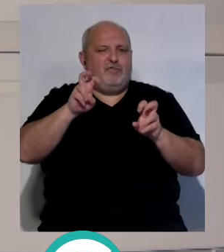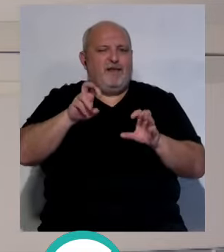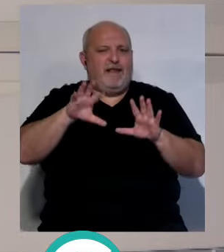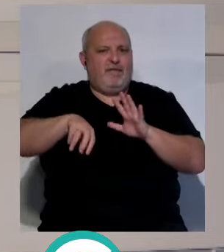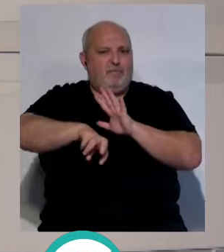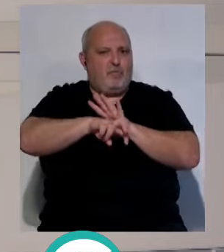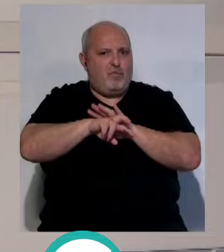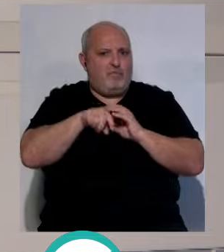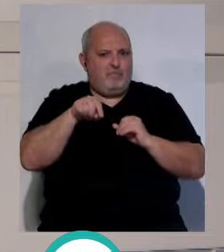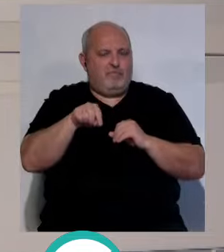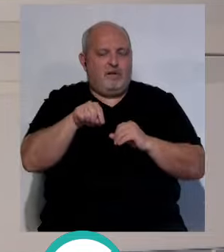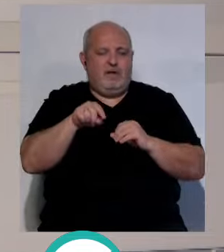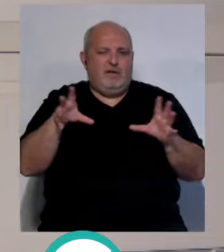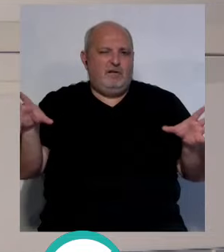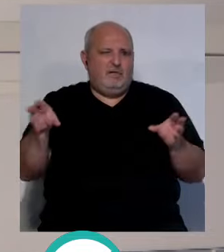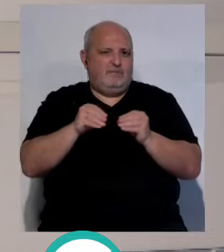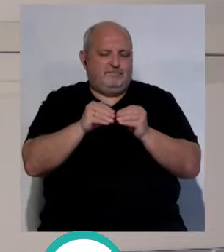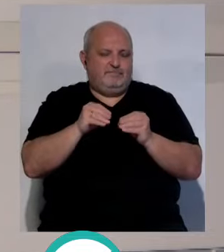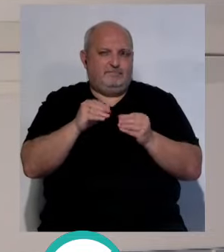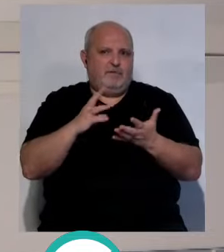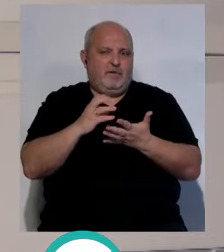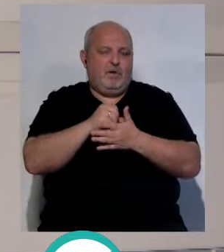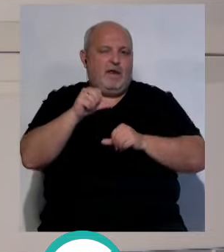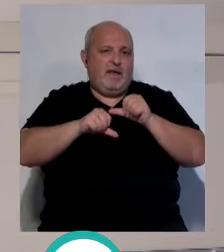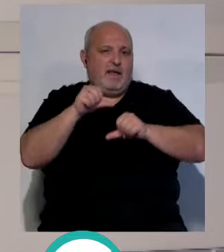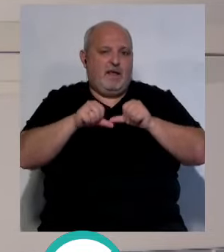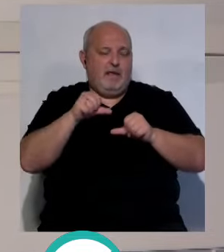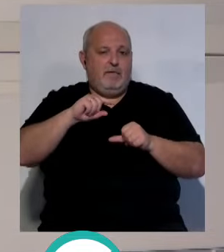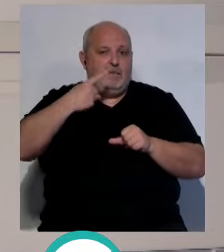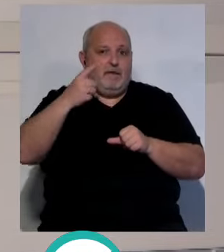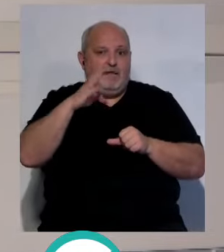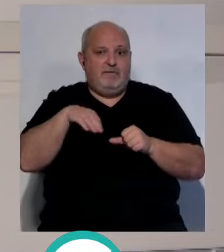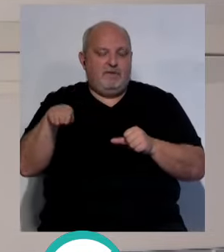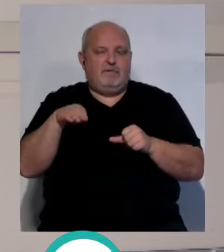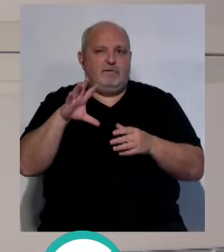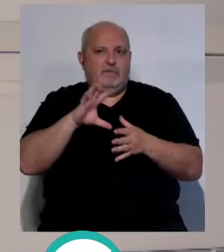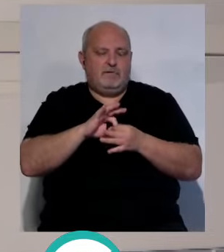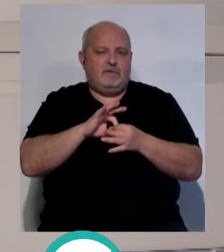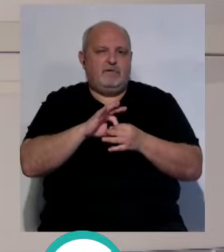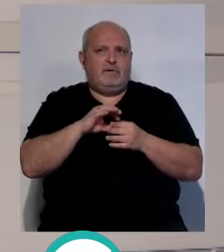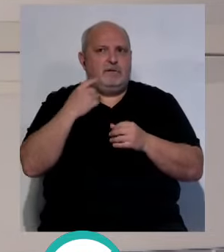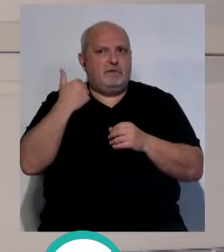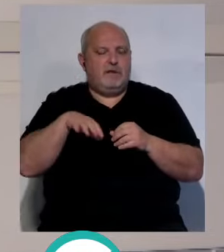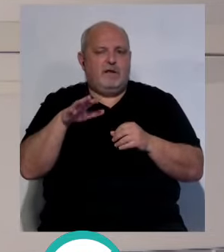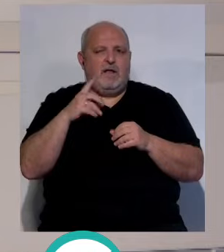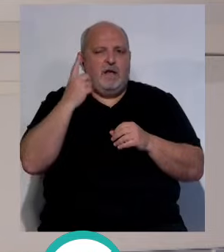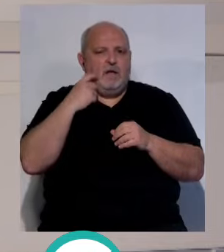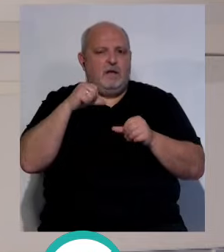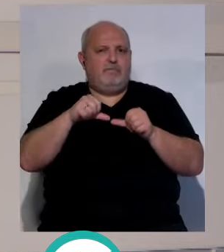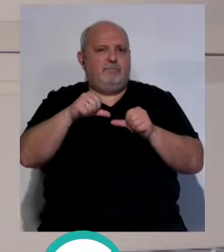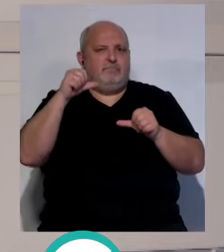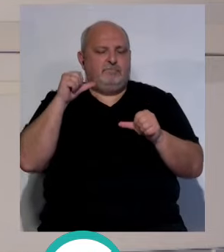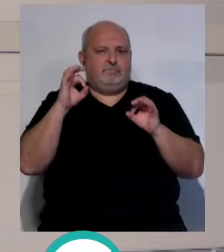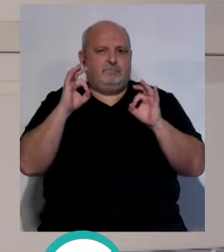sobre el Cádiz Club de Fútbol... ...y todo lo que acontece alrededor de una liga, no cualquiera... ...la primera división... ...y sobre todo, no sé si ya acostumbrado un